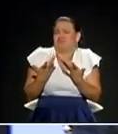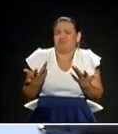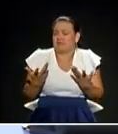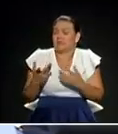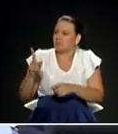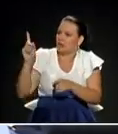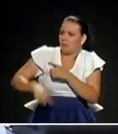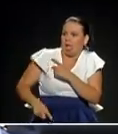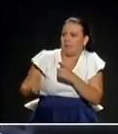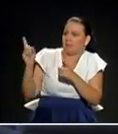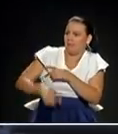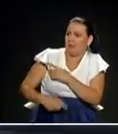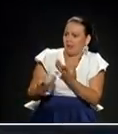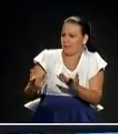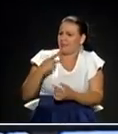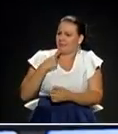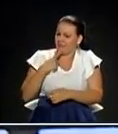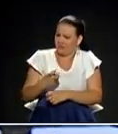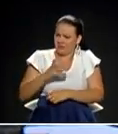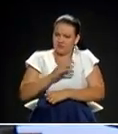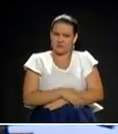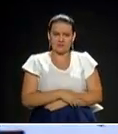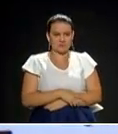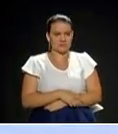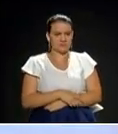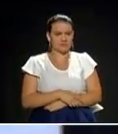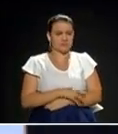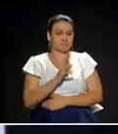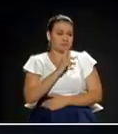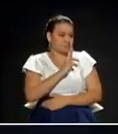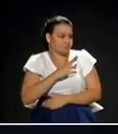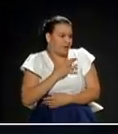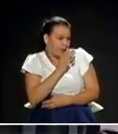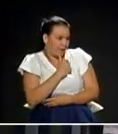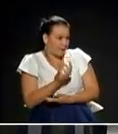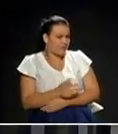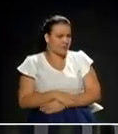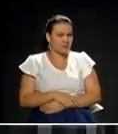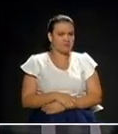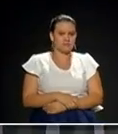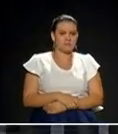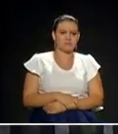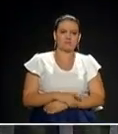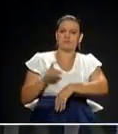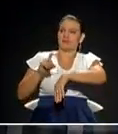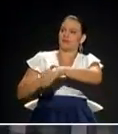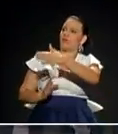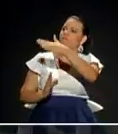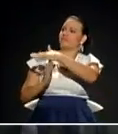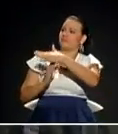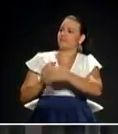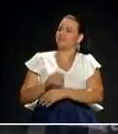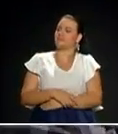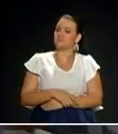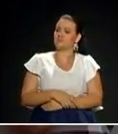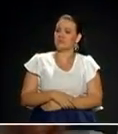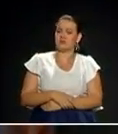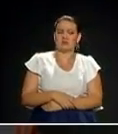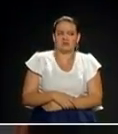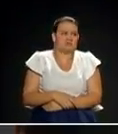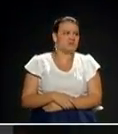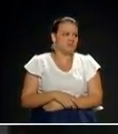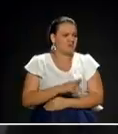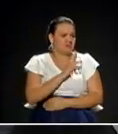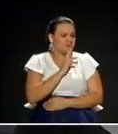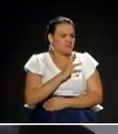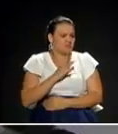puede hacer y así es muy difícil gobernar. No me respondiste. No, no. Se acababa el tiempo. ¿No se sintió con la respuesta adecuada? No,